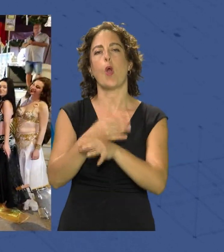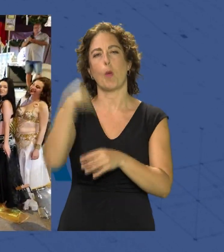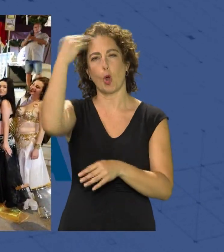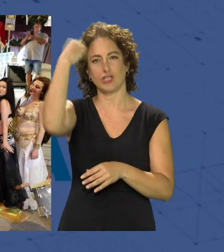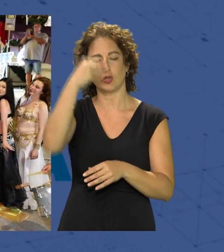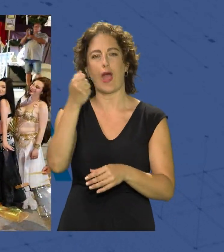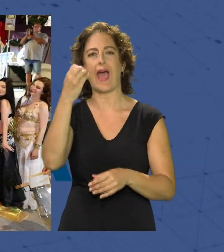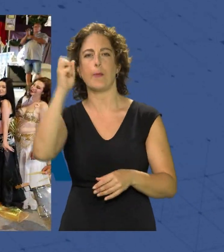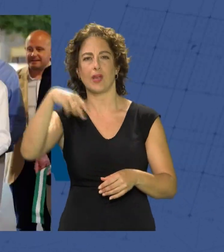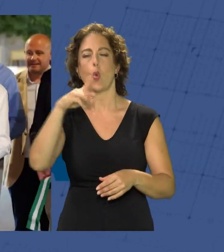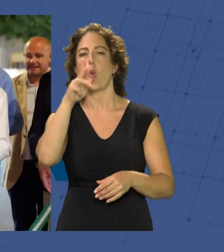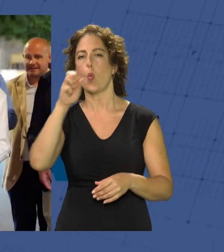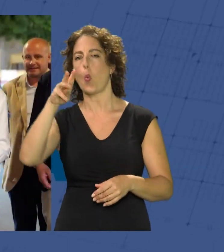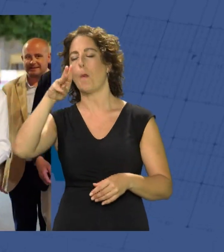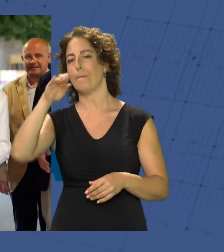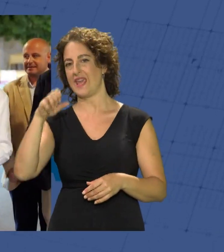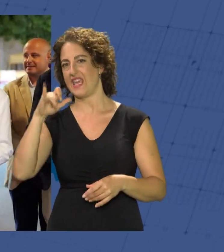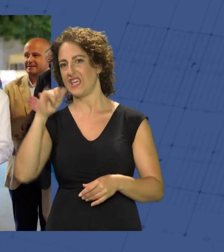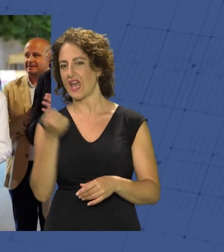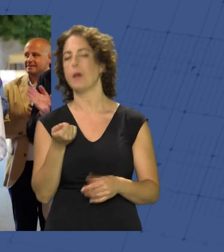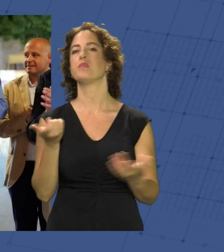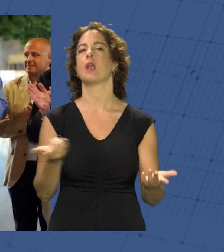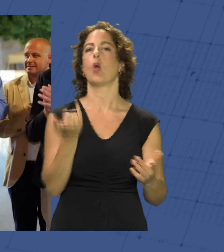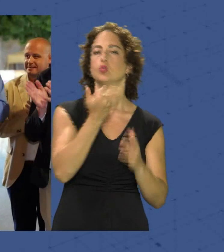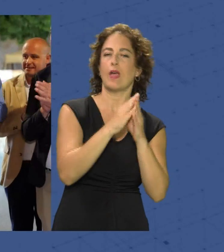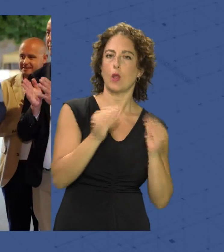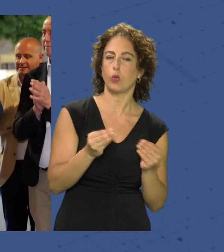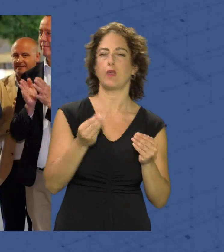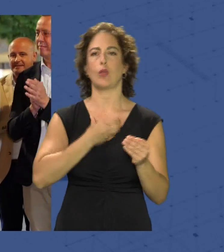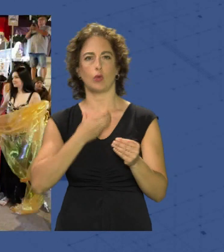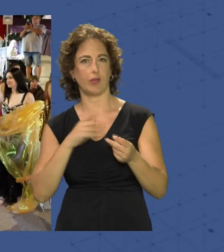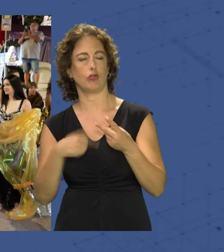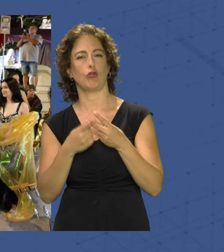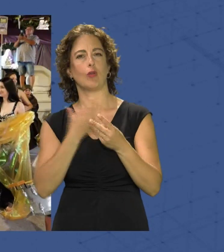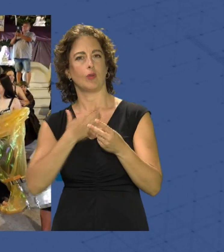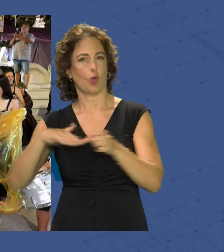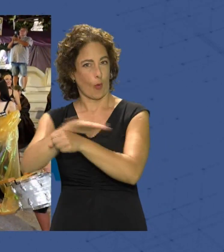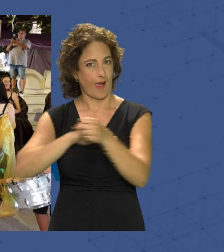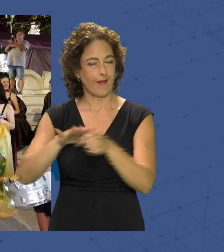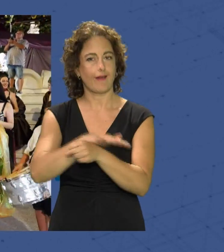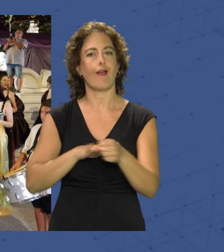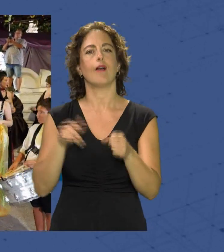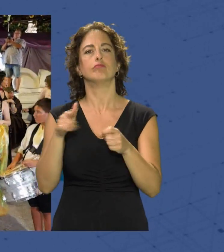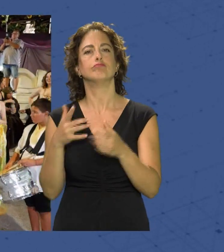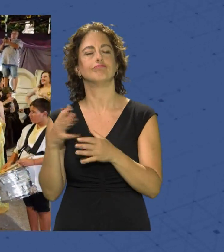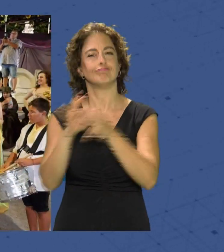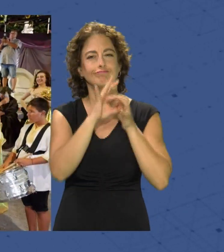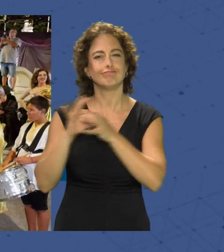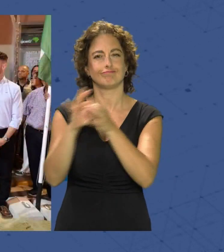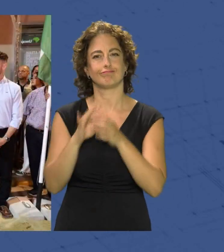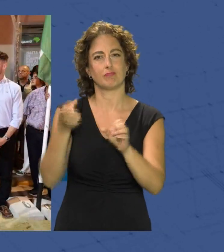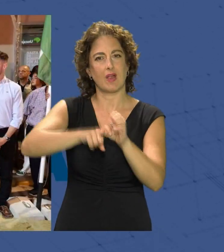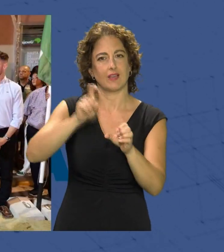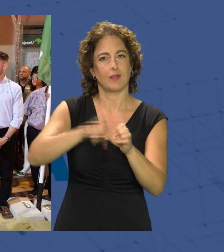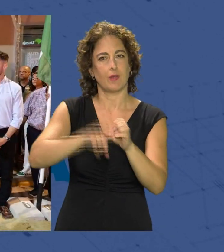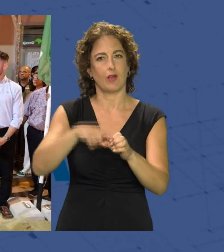Abenumella la Diputación Provincial de Almería la Junta Andalucía la subdelegación y los ayuntamientos de la comarca se unieron para participar en la inauguración de este